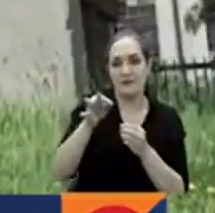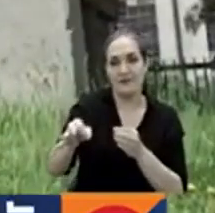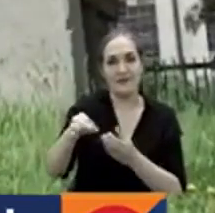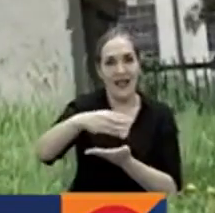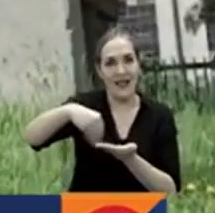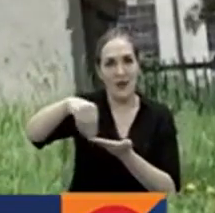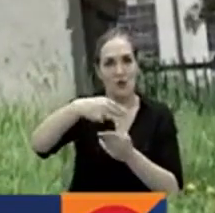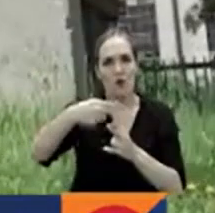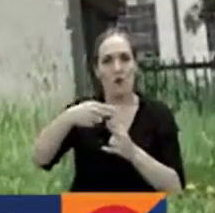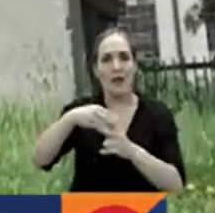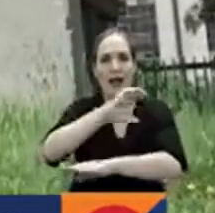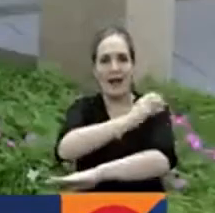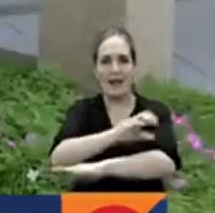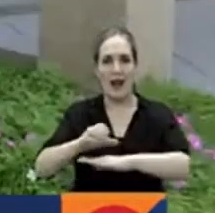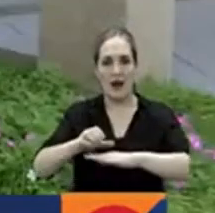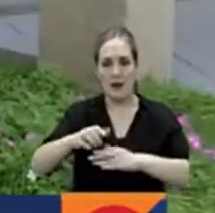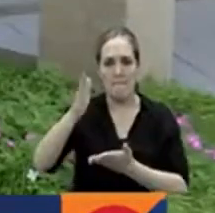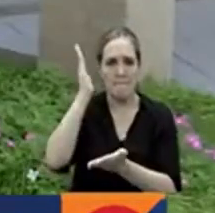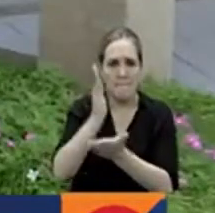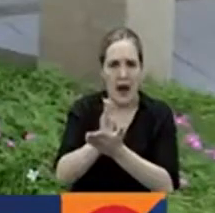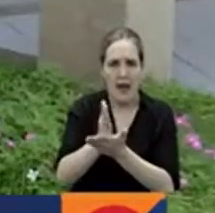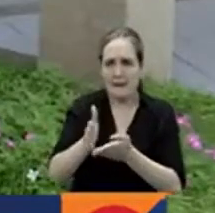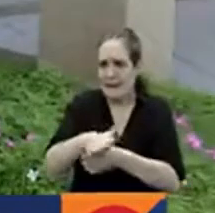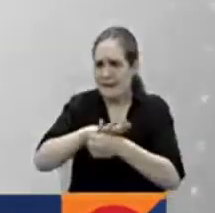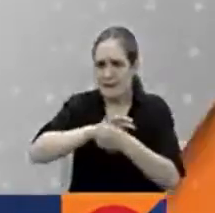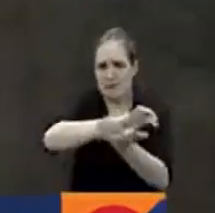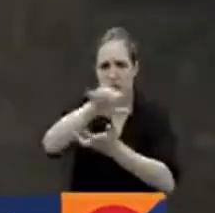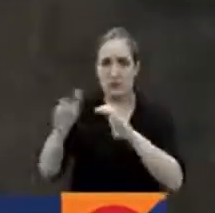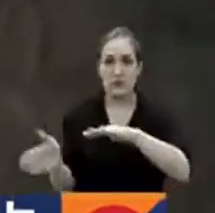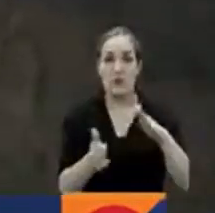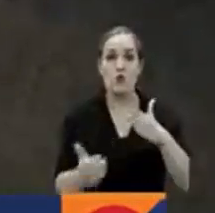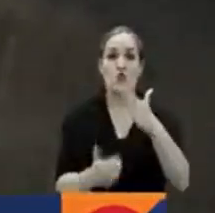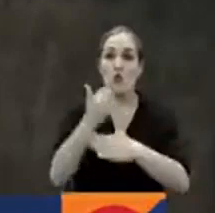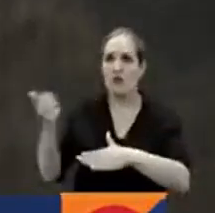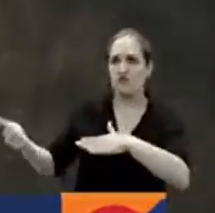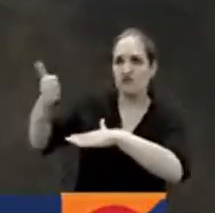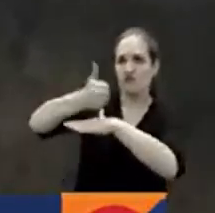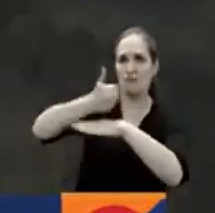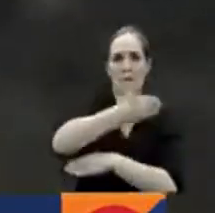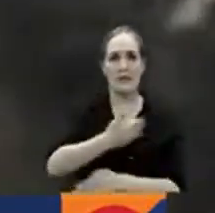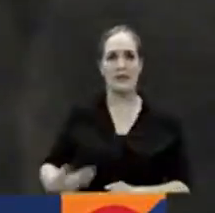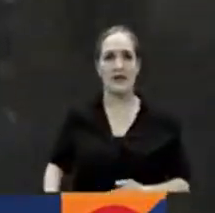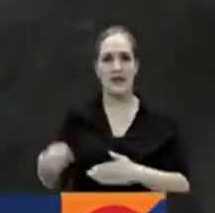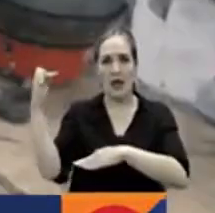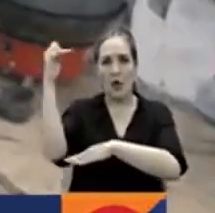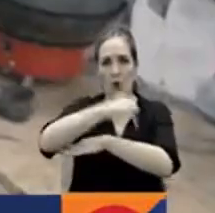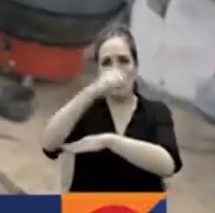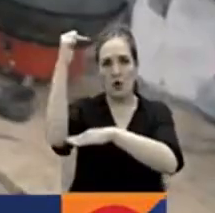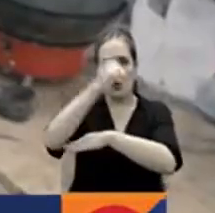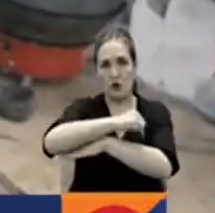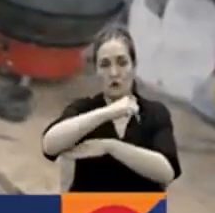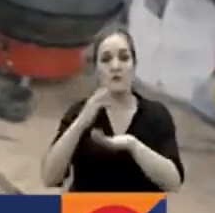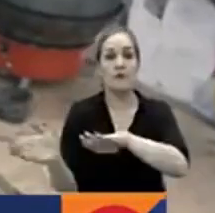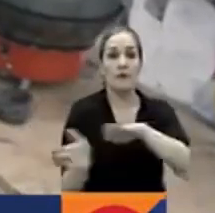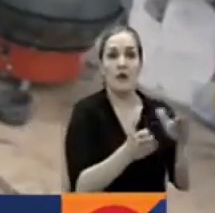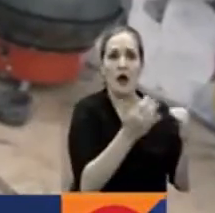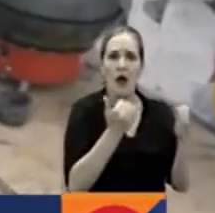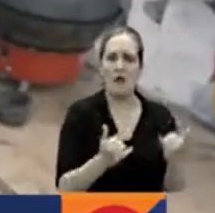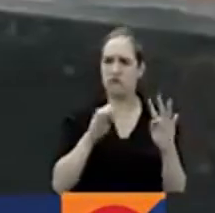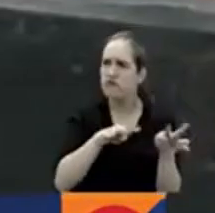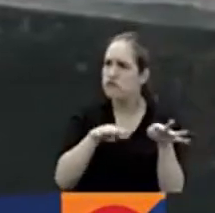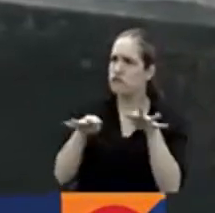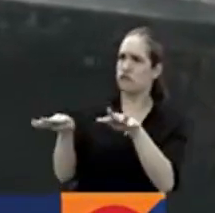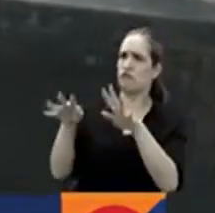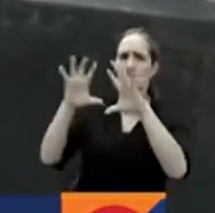Ricardo Roa, nuevo presidente de Ecopetrol. En noticias del mundo, las reacciones que desató el video de la